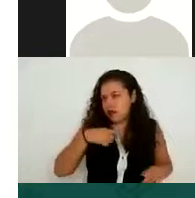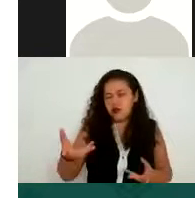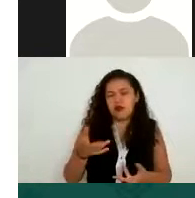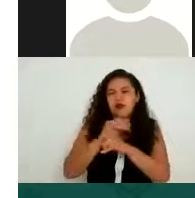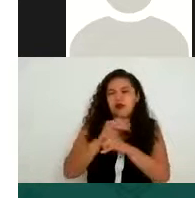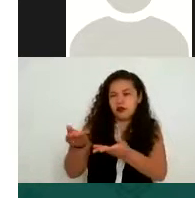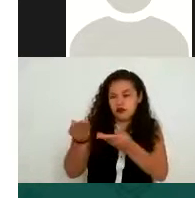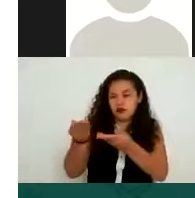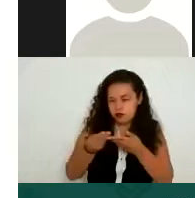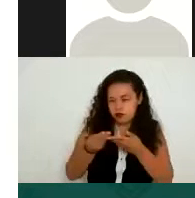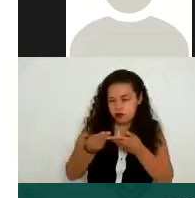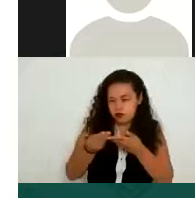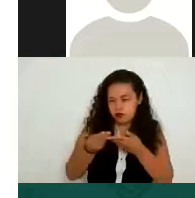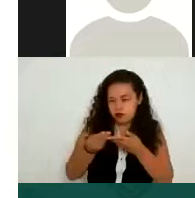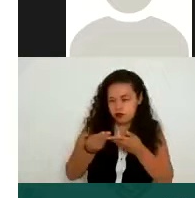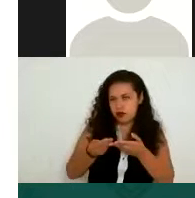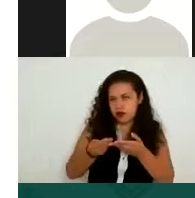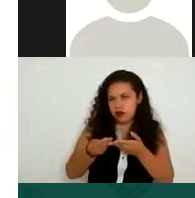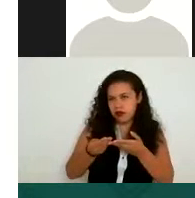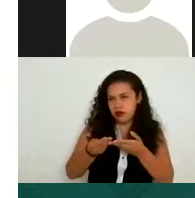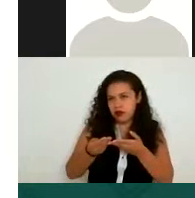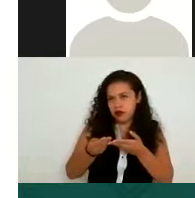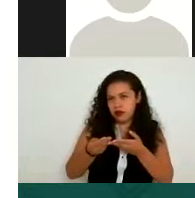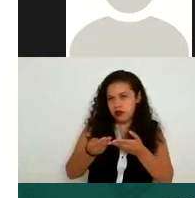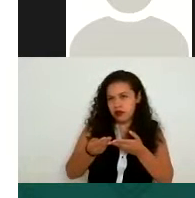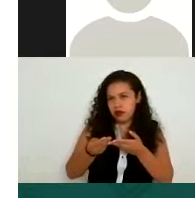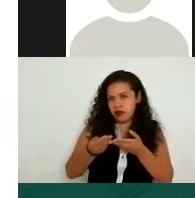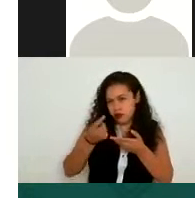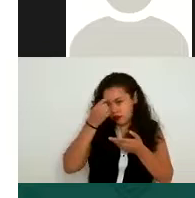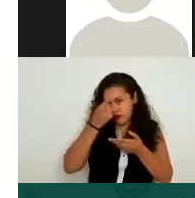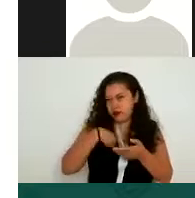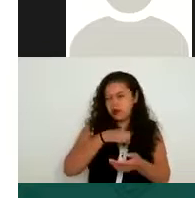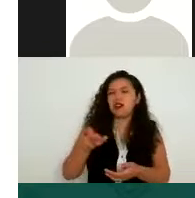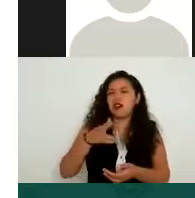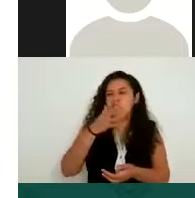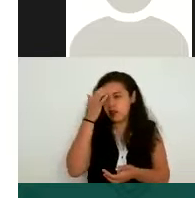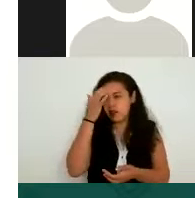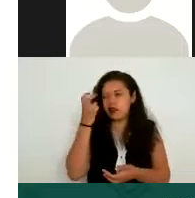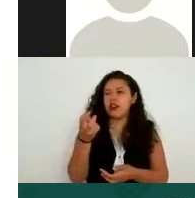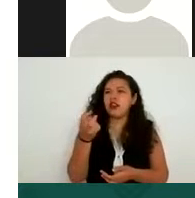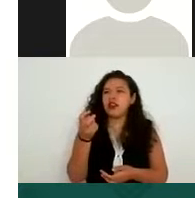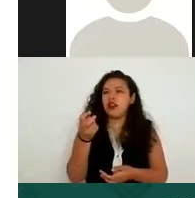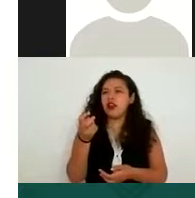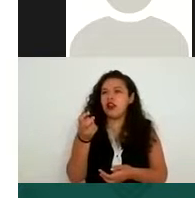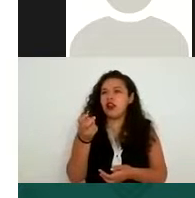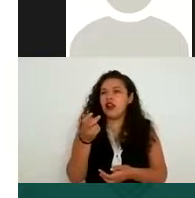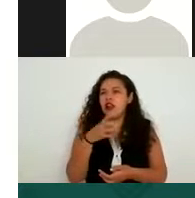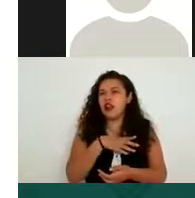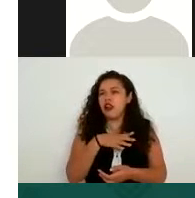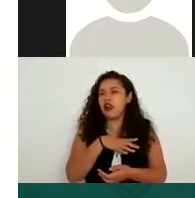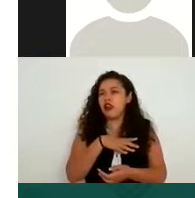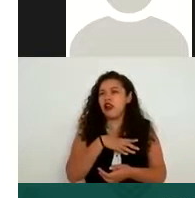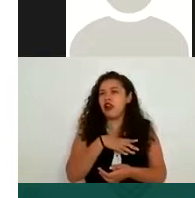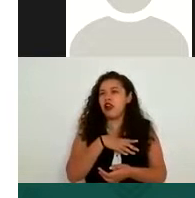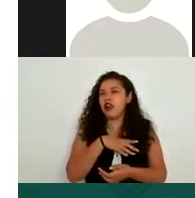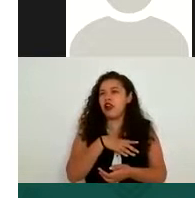porque a partir de que uno reconozca precisamente qué es lo que tengo, qué datos tengo, qué datos o